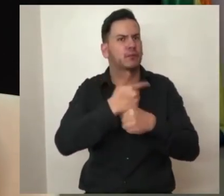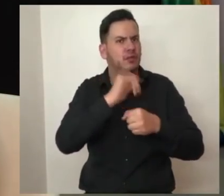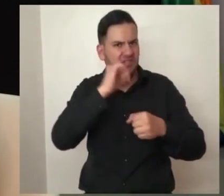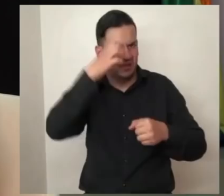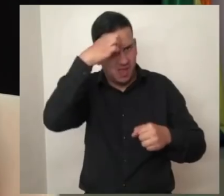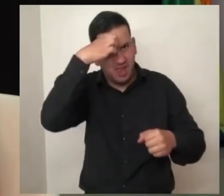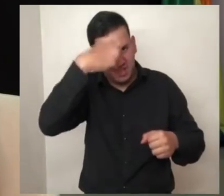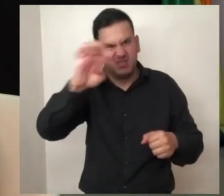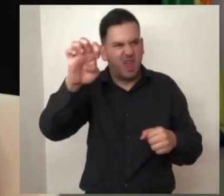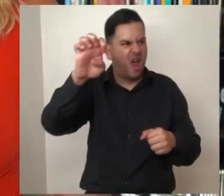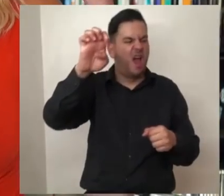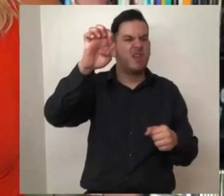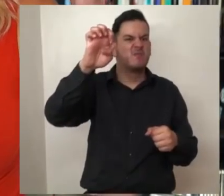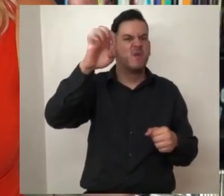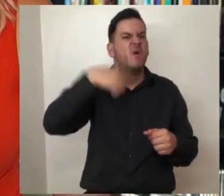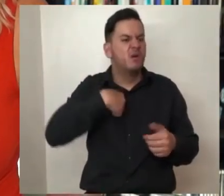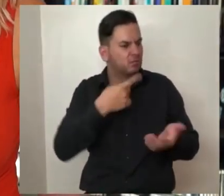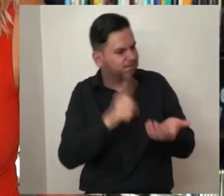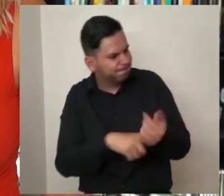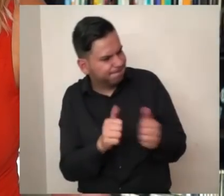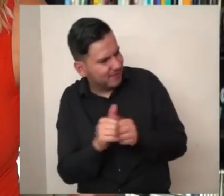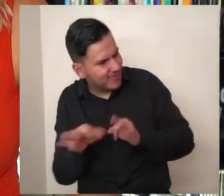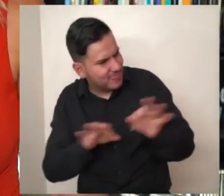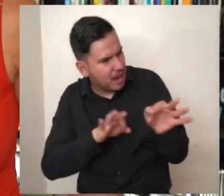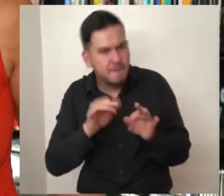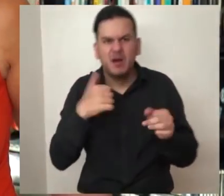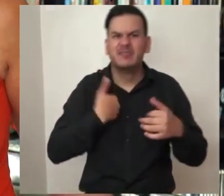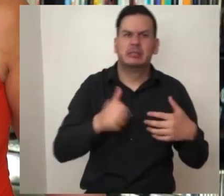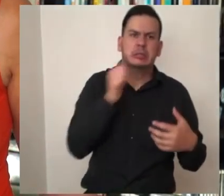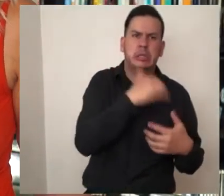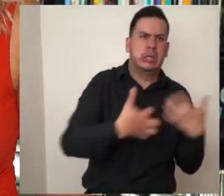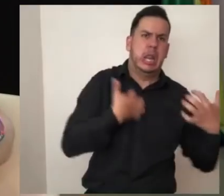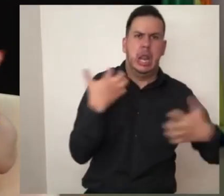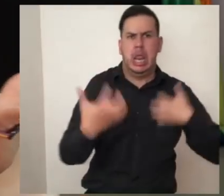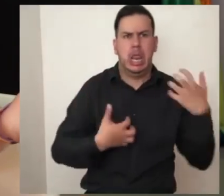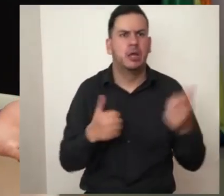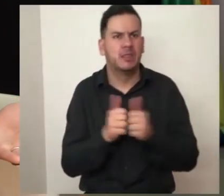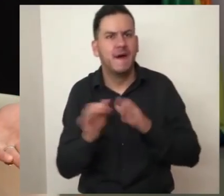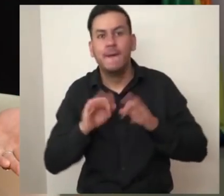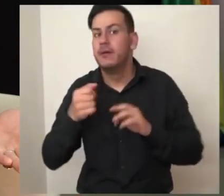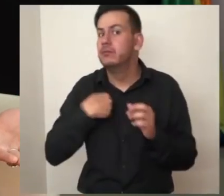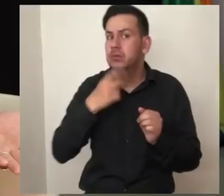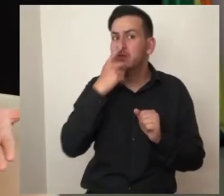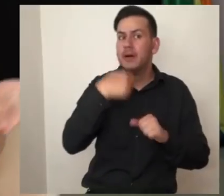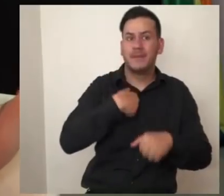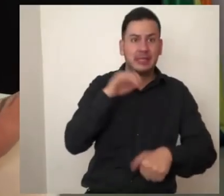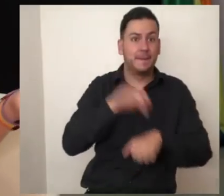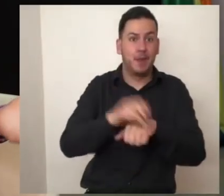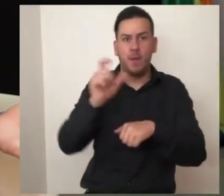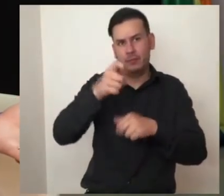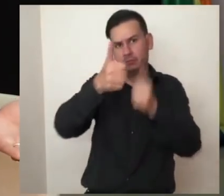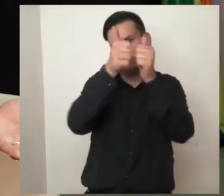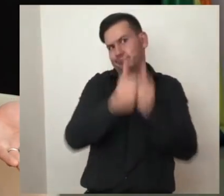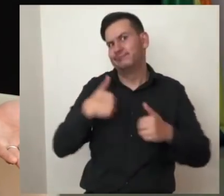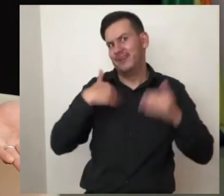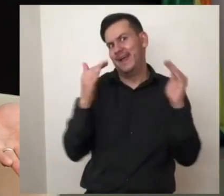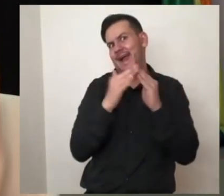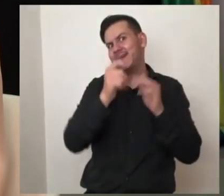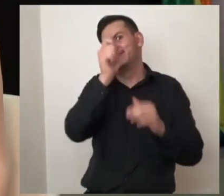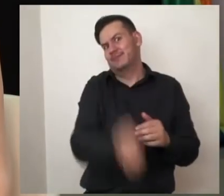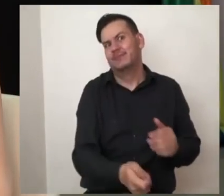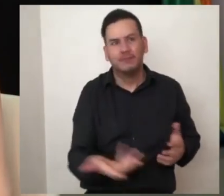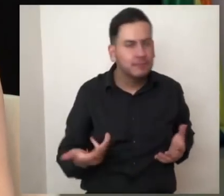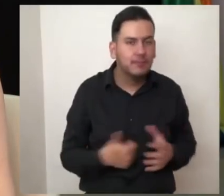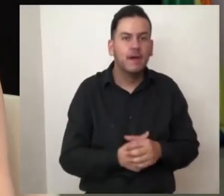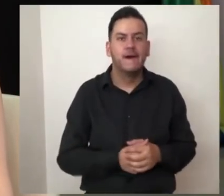extrañando algunas cosas. Extraño estar en el trabajo, quejándome de estar en el trabajo. Extraño decirle a mis amigos que voy en camino cuando realmente sigo en casa,